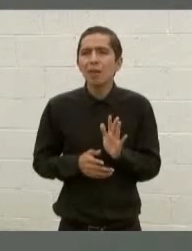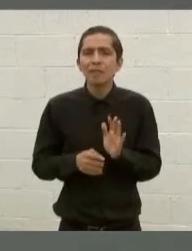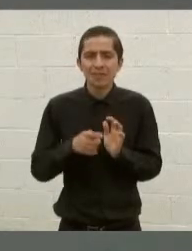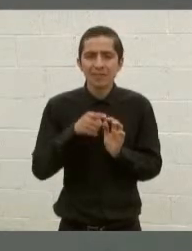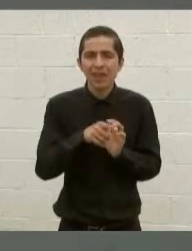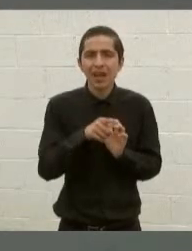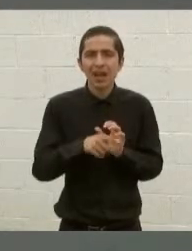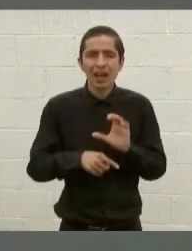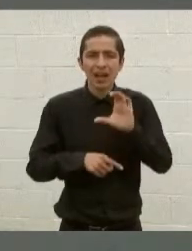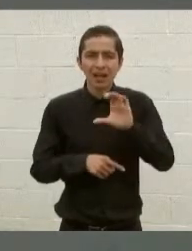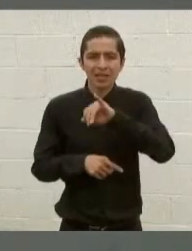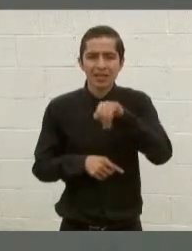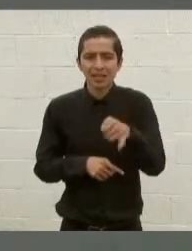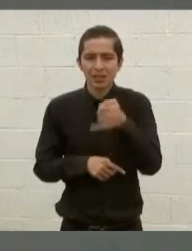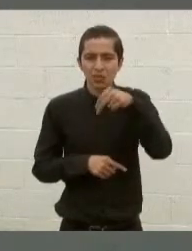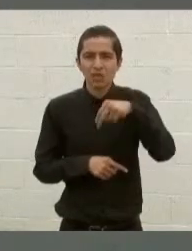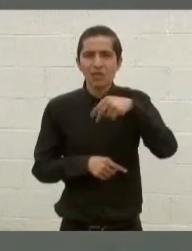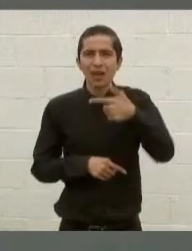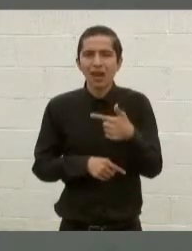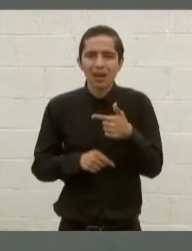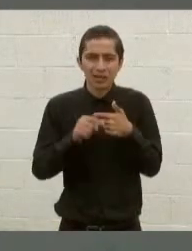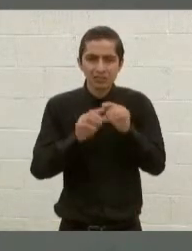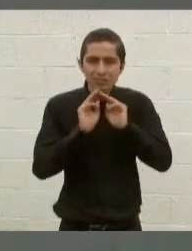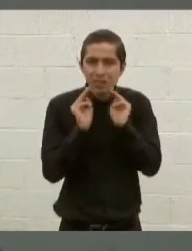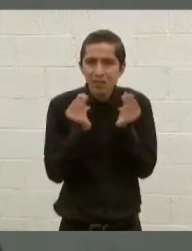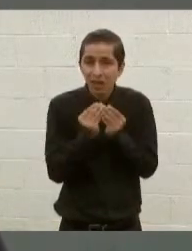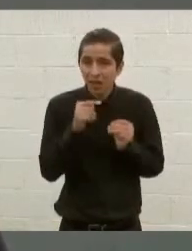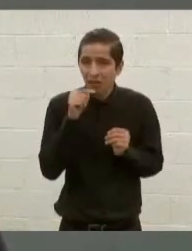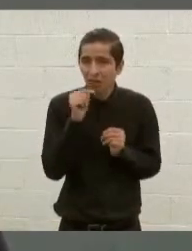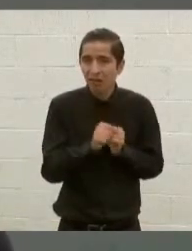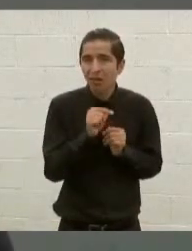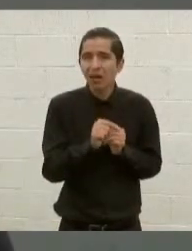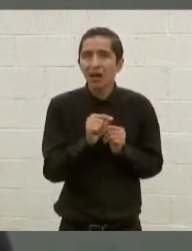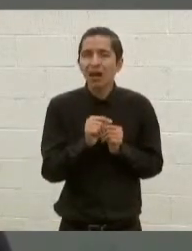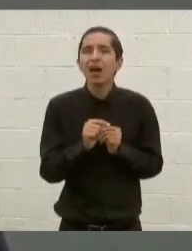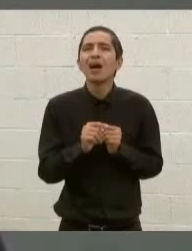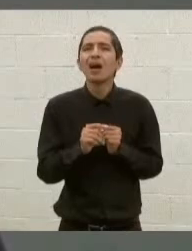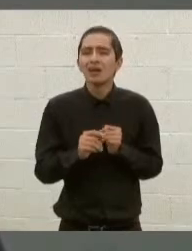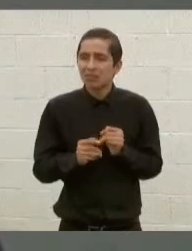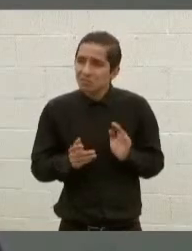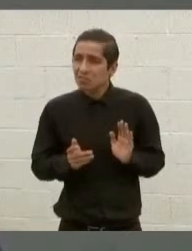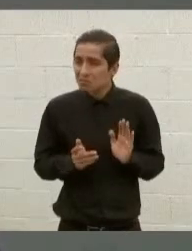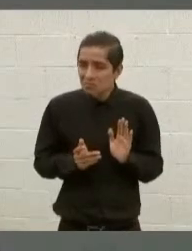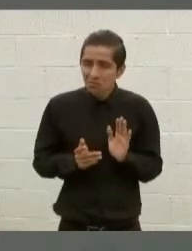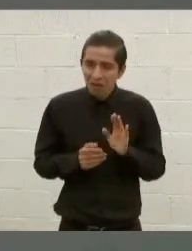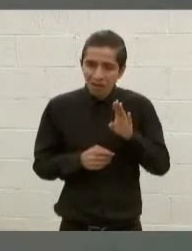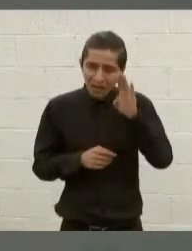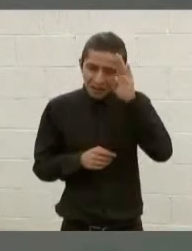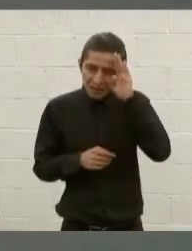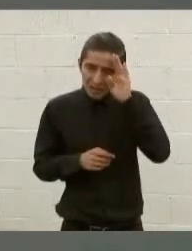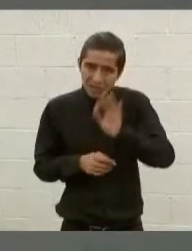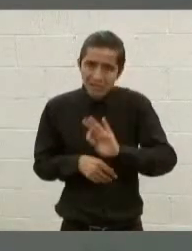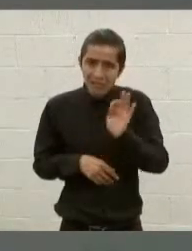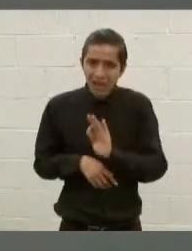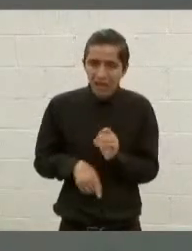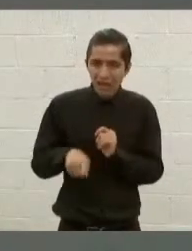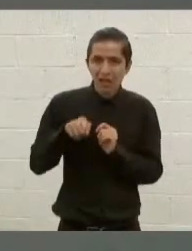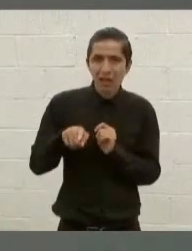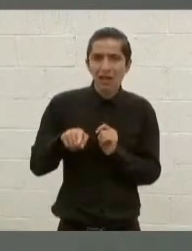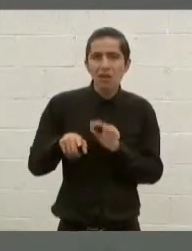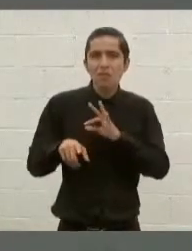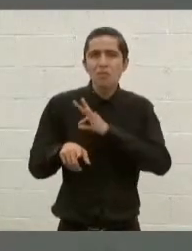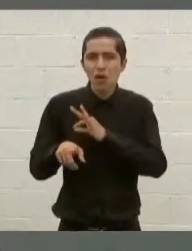cártel Jalisco Nueva Generación que aparece nuevamente como hipótesis preliminar.